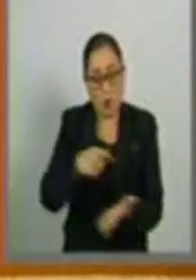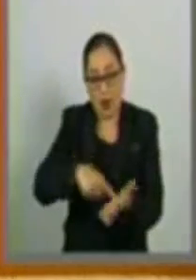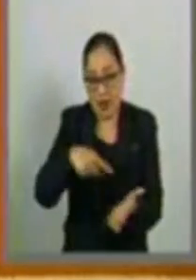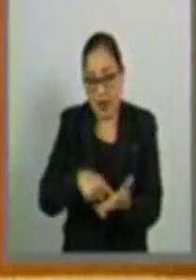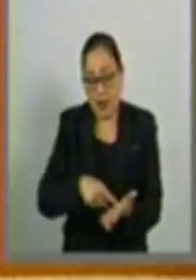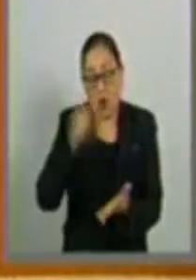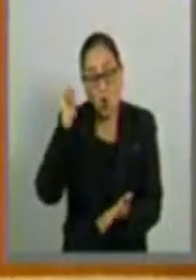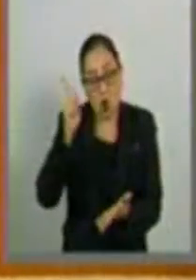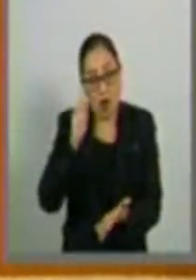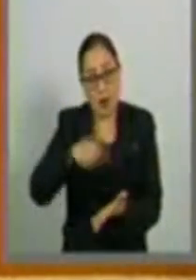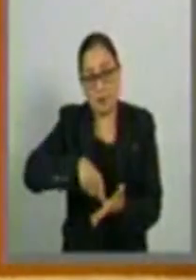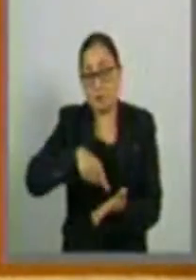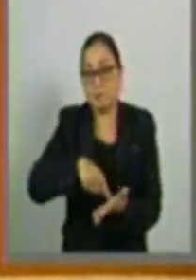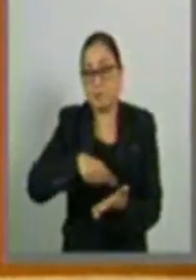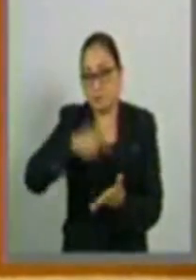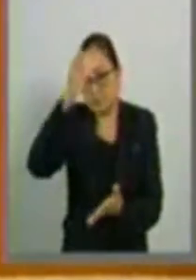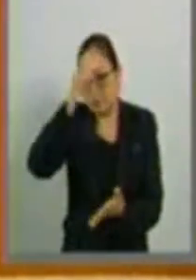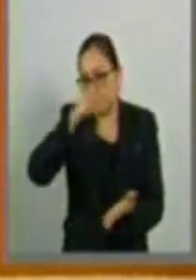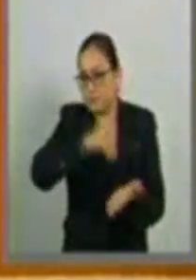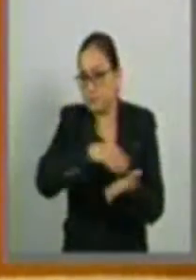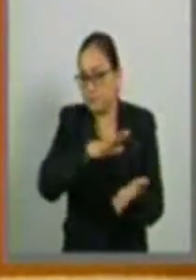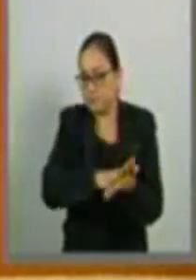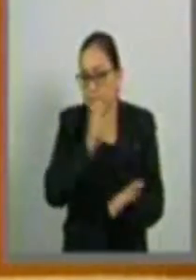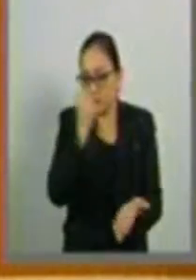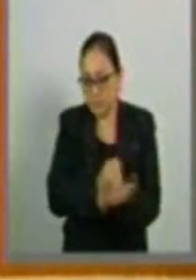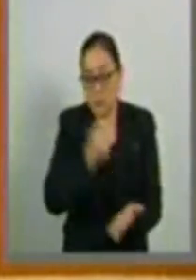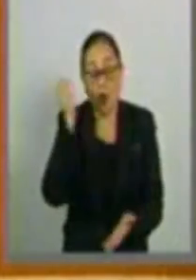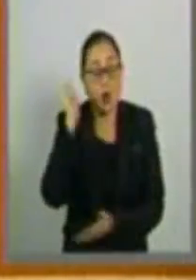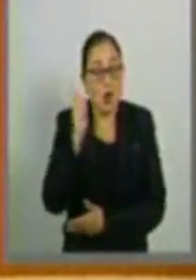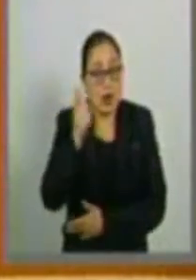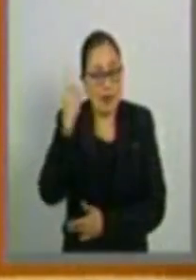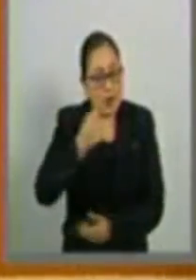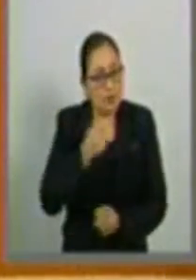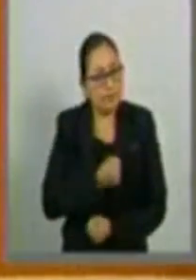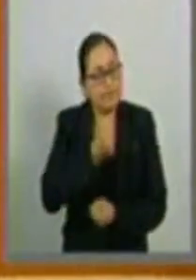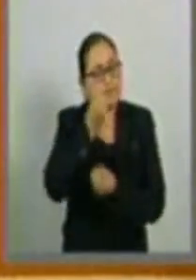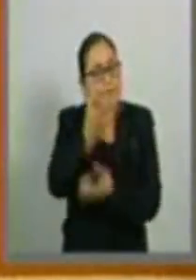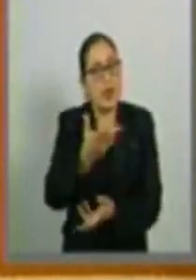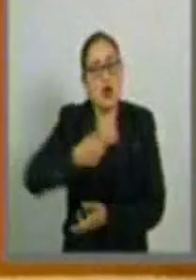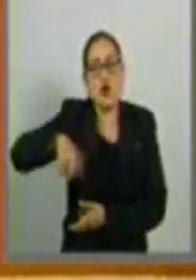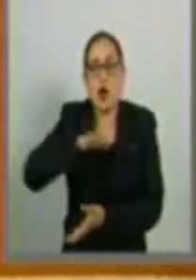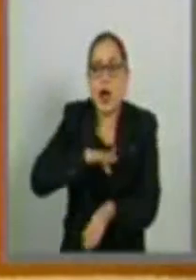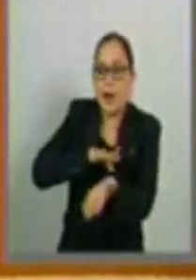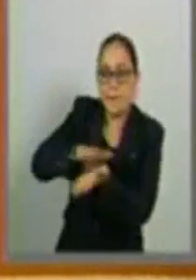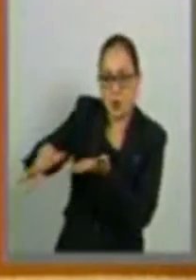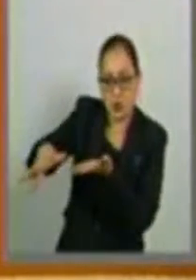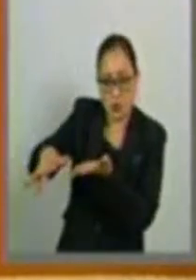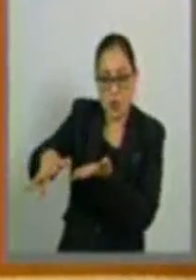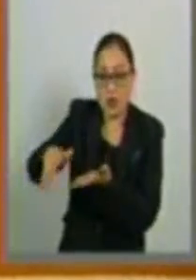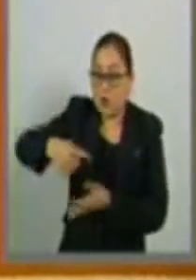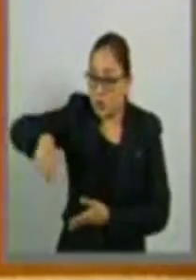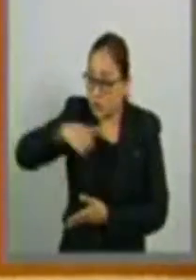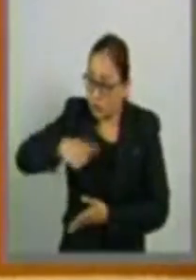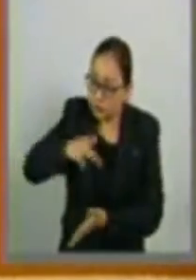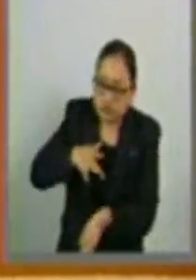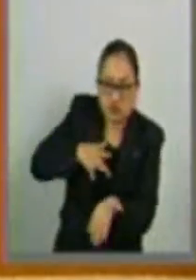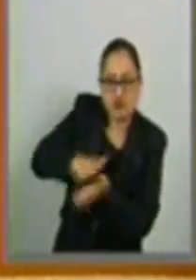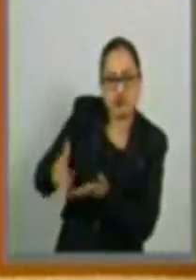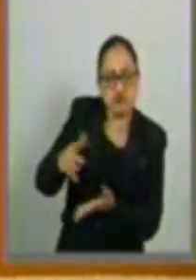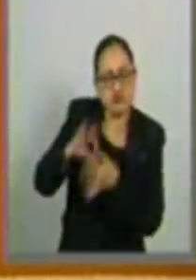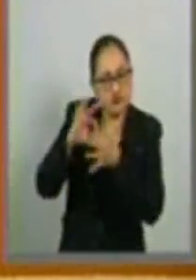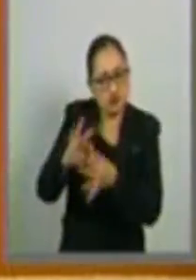este punto de acuerdo que no es otra cosa más que manifestar nuestro apoyo más que manifestar nuestra